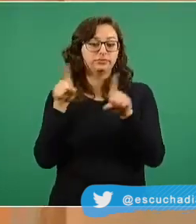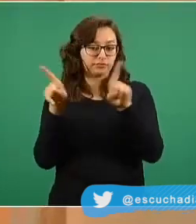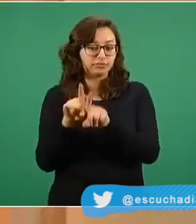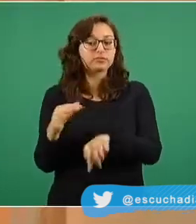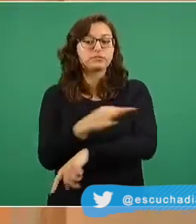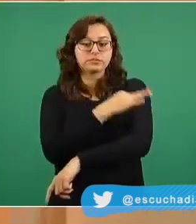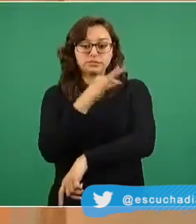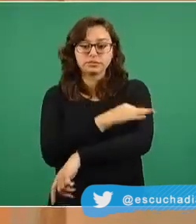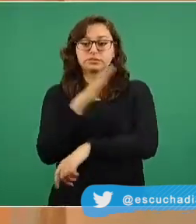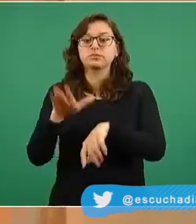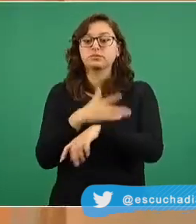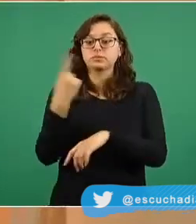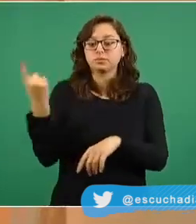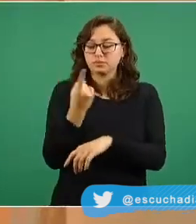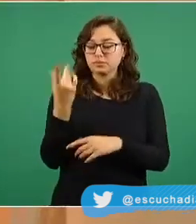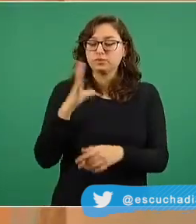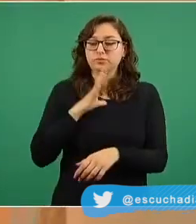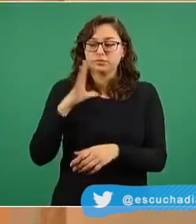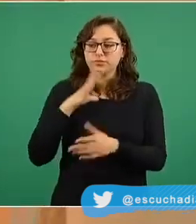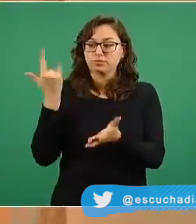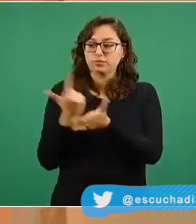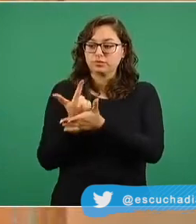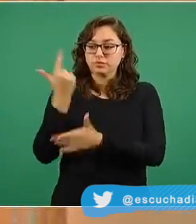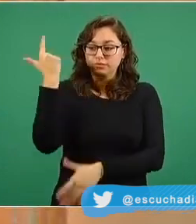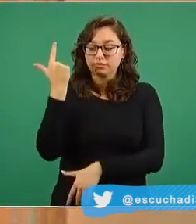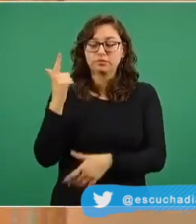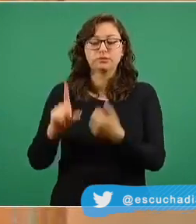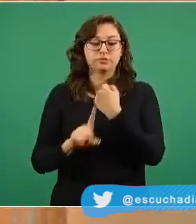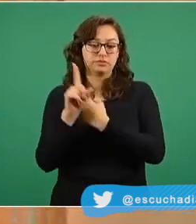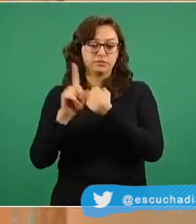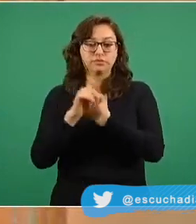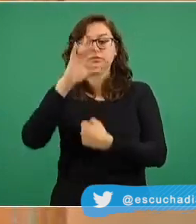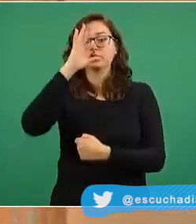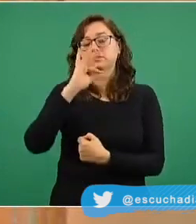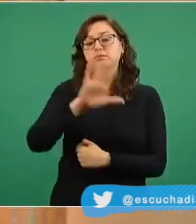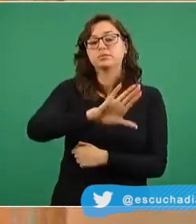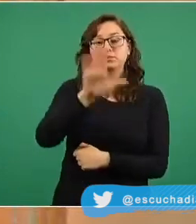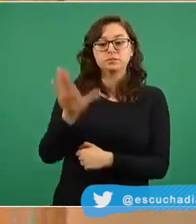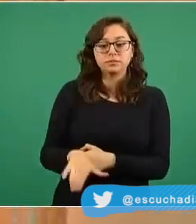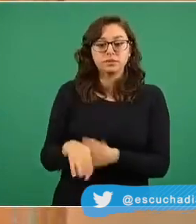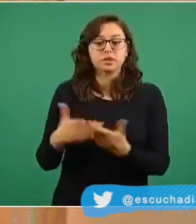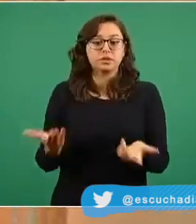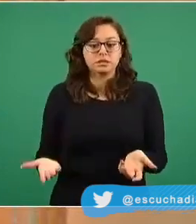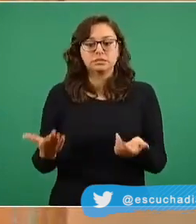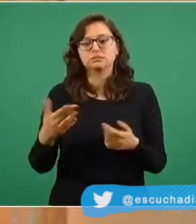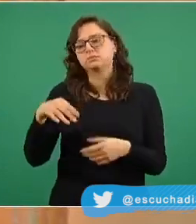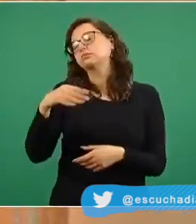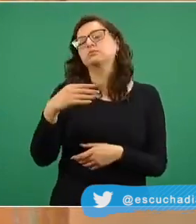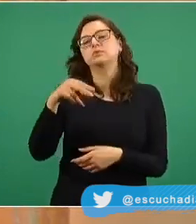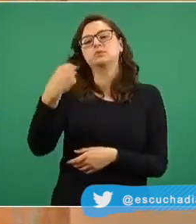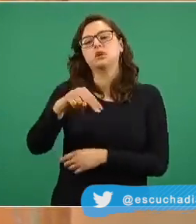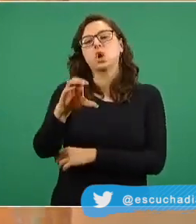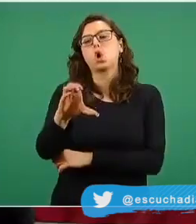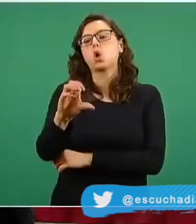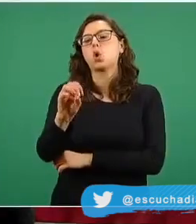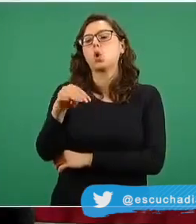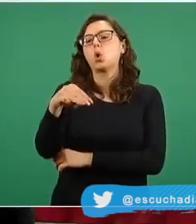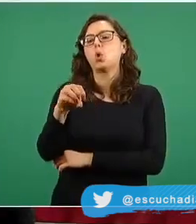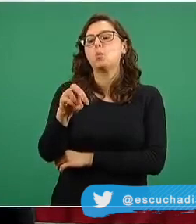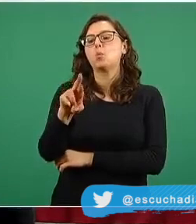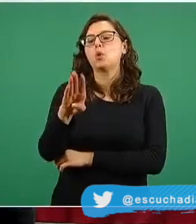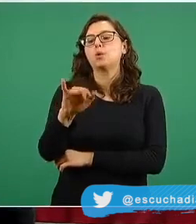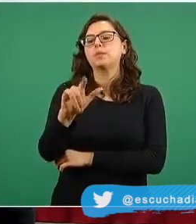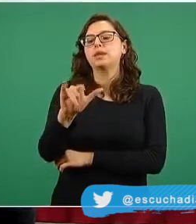complicaciones y muy lamentables de funciones estas son las que le llamamos médicamente las comorbilidades diabetes